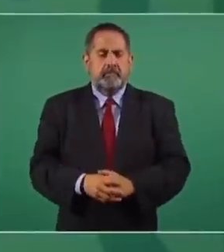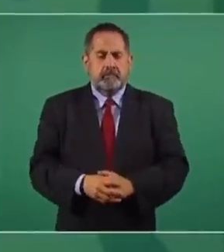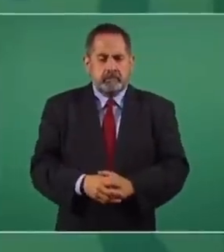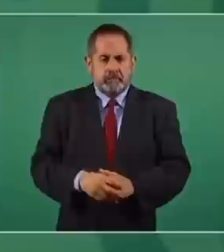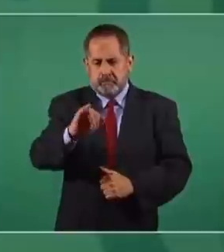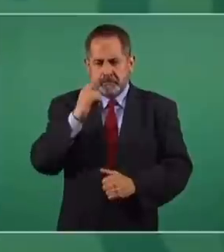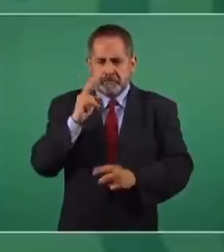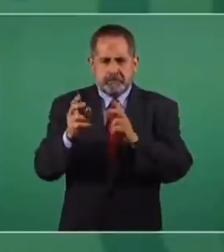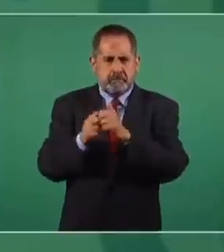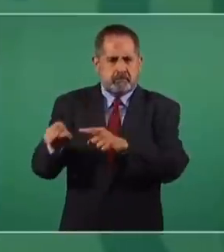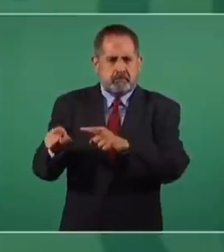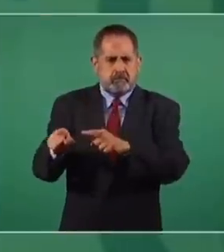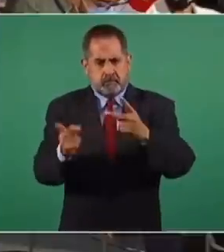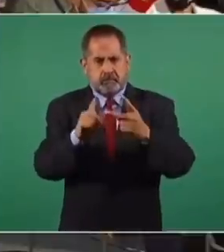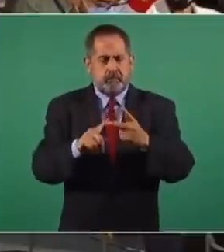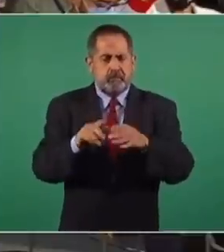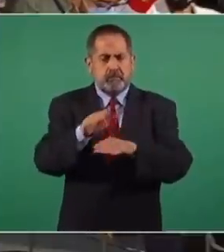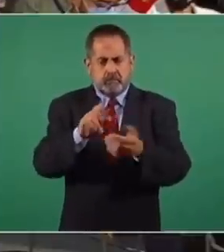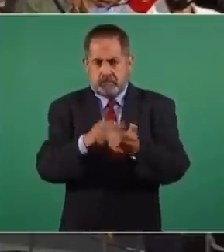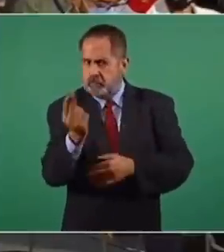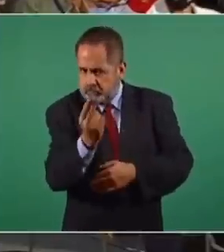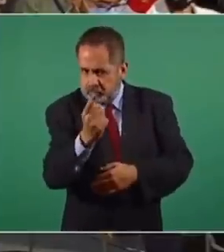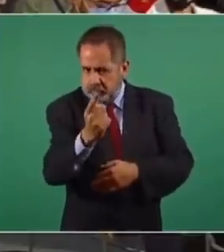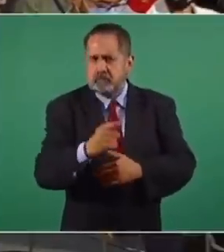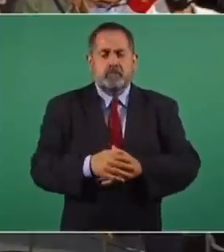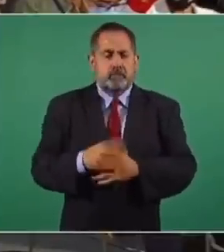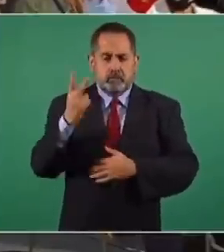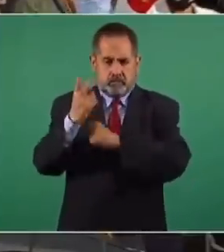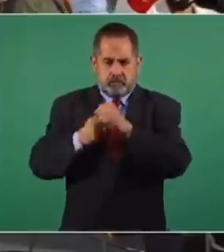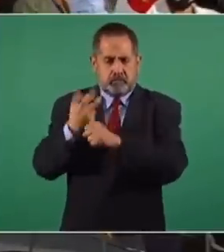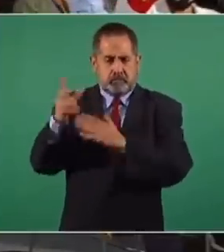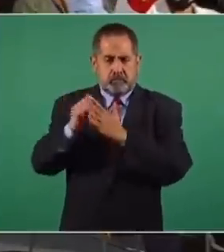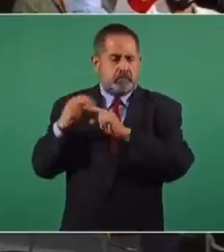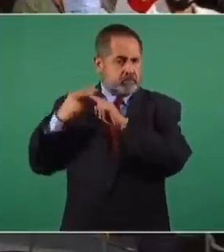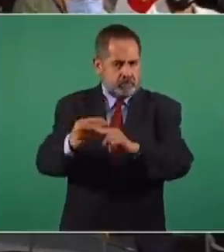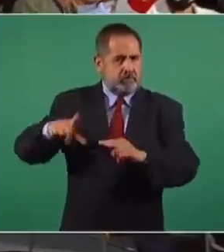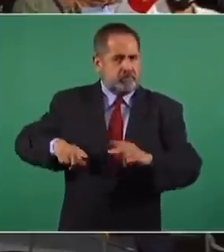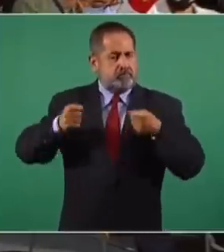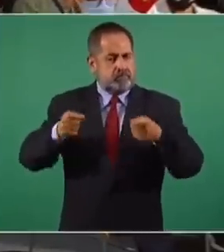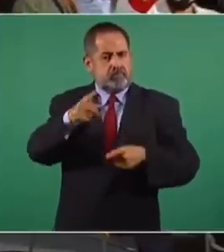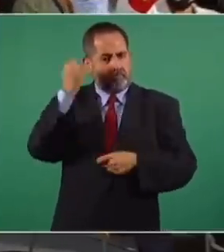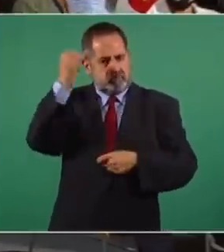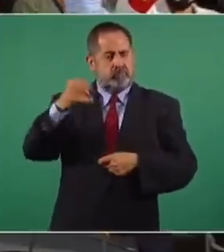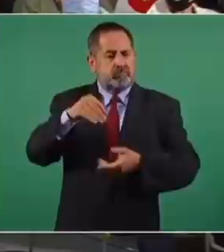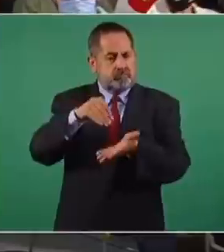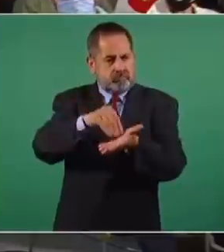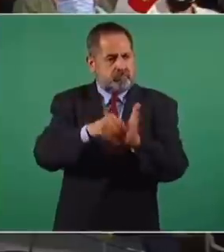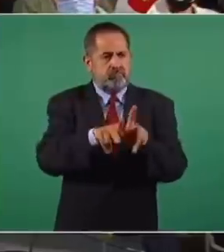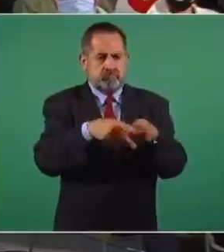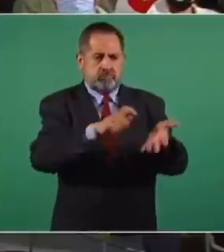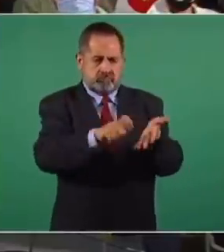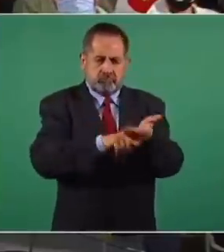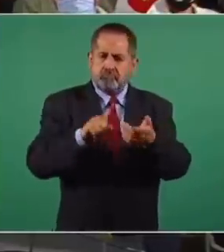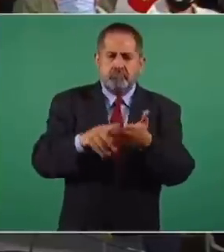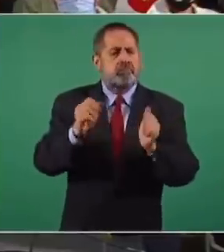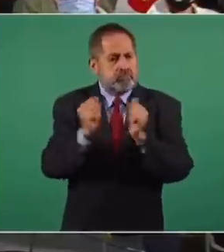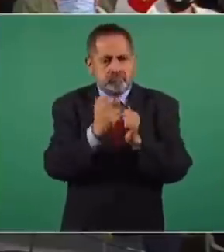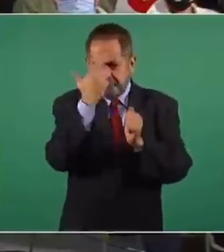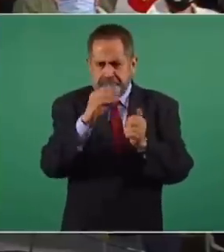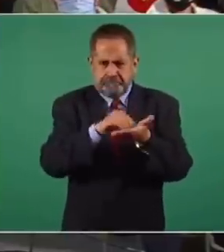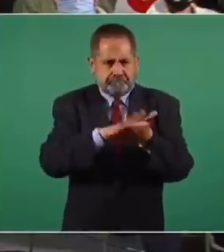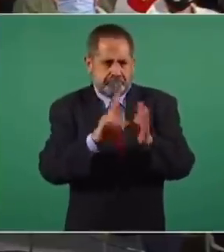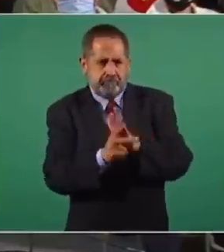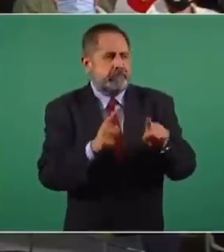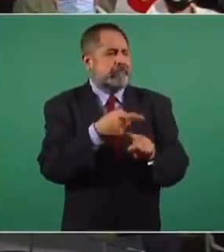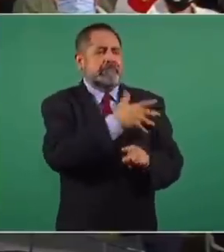Que vean a Javier May. ¿Frenda usted, con dos años y ocho meses en el gobierno, su postura de que es el periodismo crítico y bien documentado